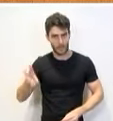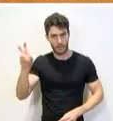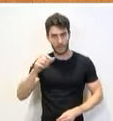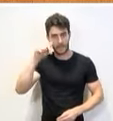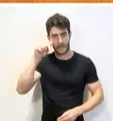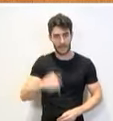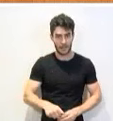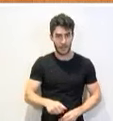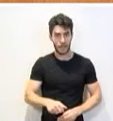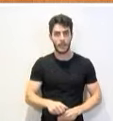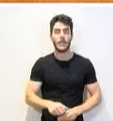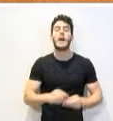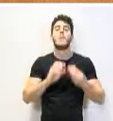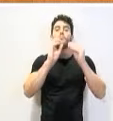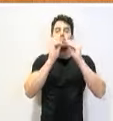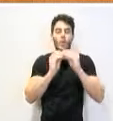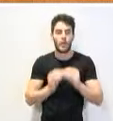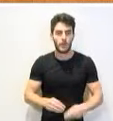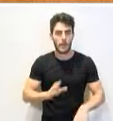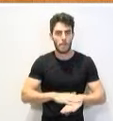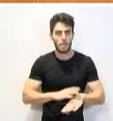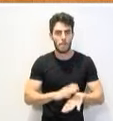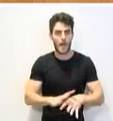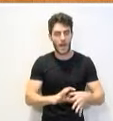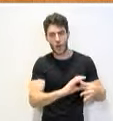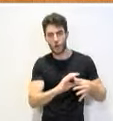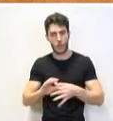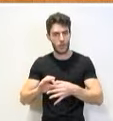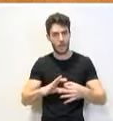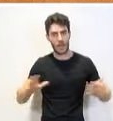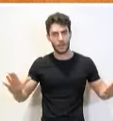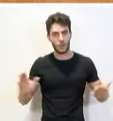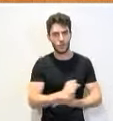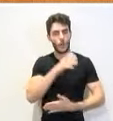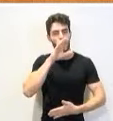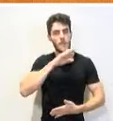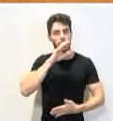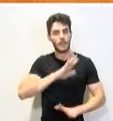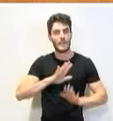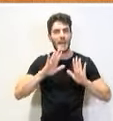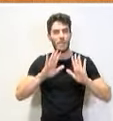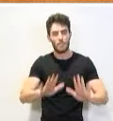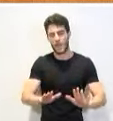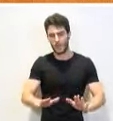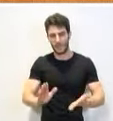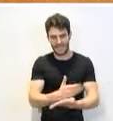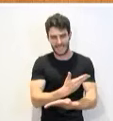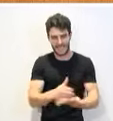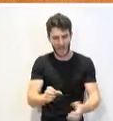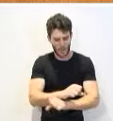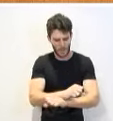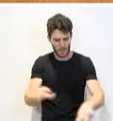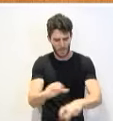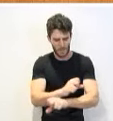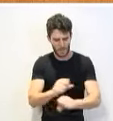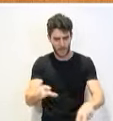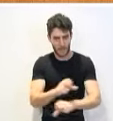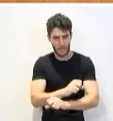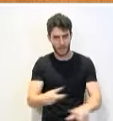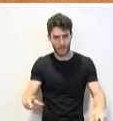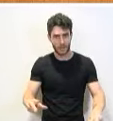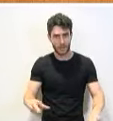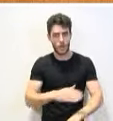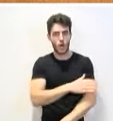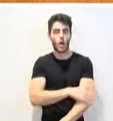y la varíen para intentar conciliar todos los intereses. Pero no hay nada más sectario que gobernar a golpe